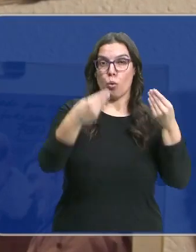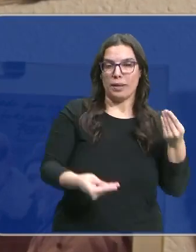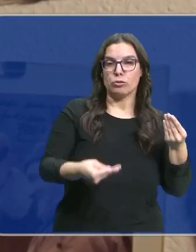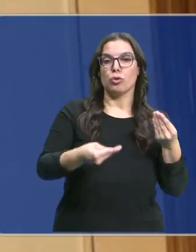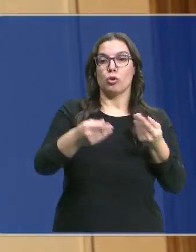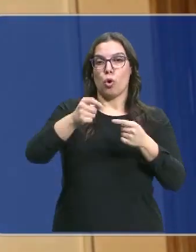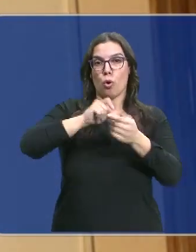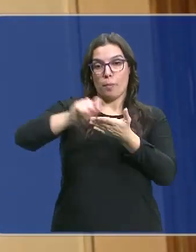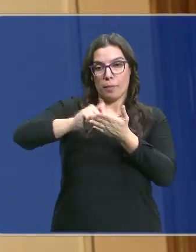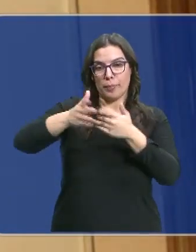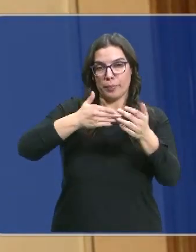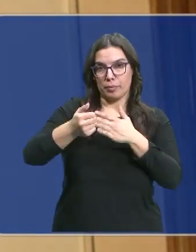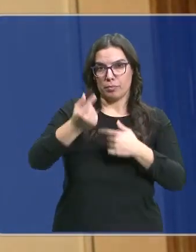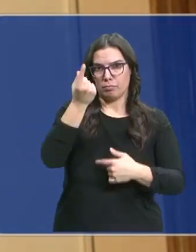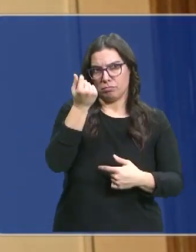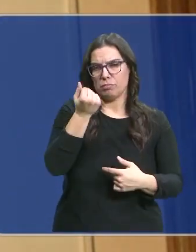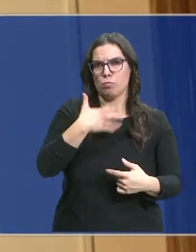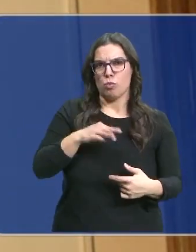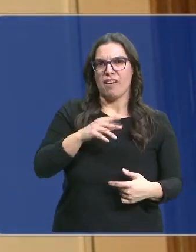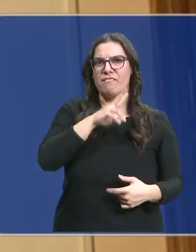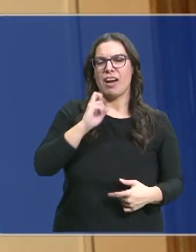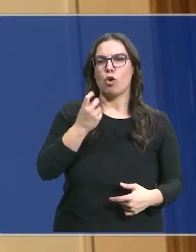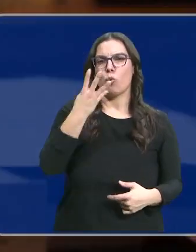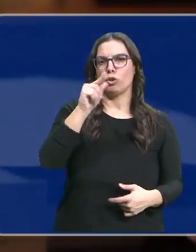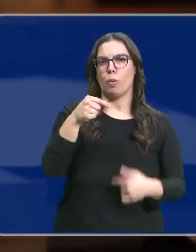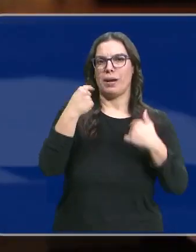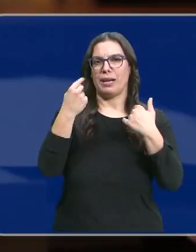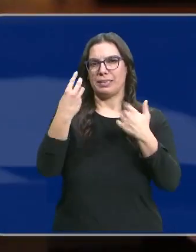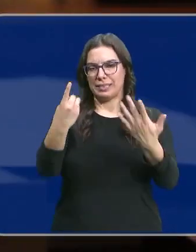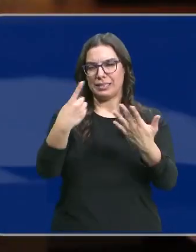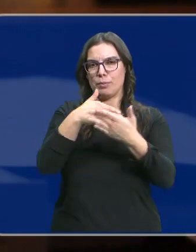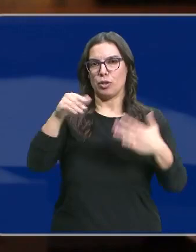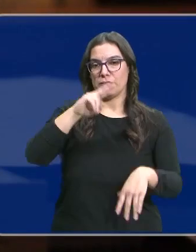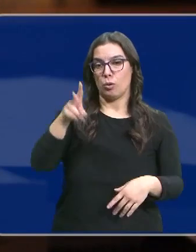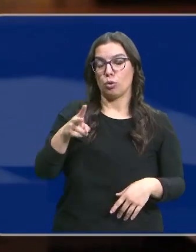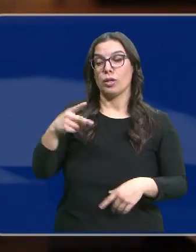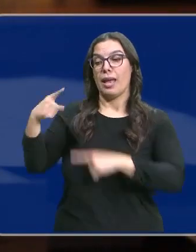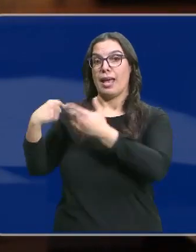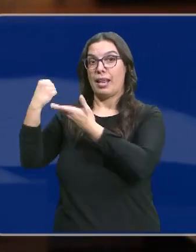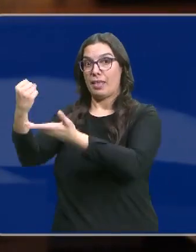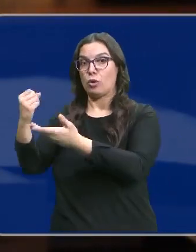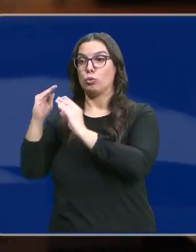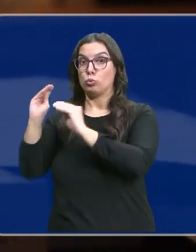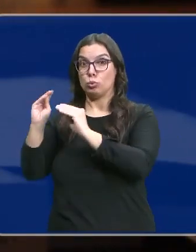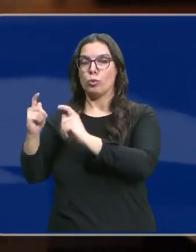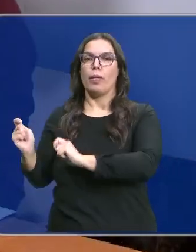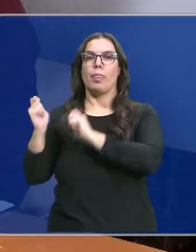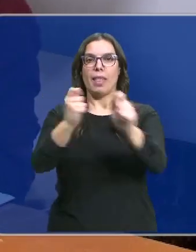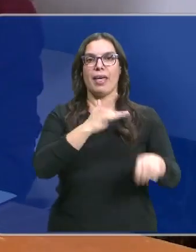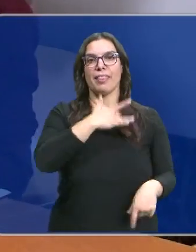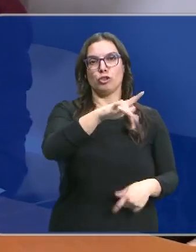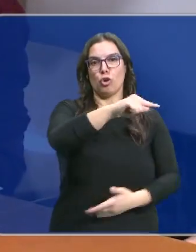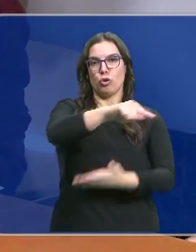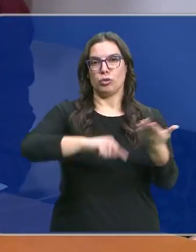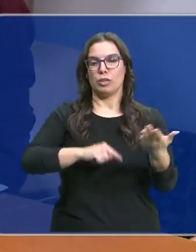están tasados en 4,6 millones de euros. Hoy los herederos del escritor han firmado un contrato de cesión por 20 años de todos los enseres.